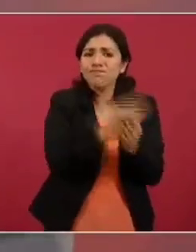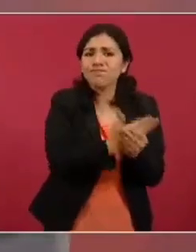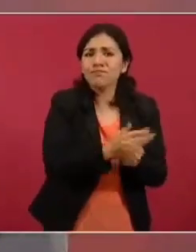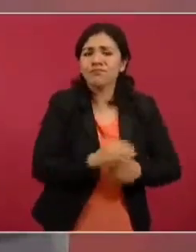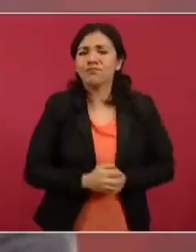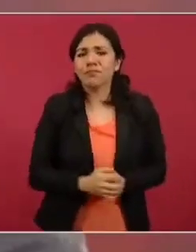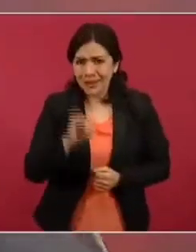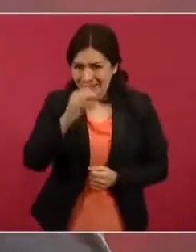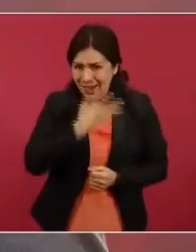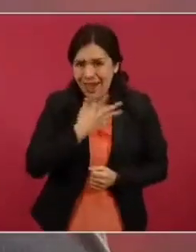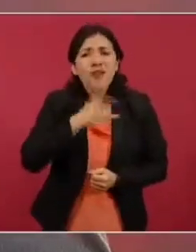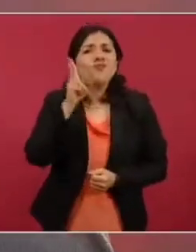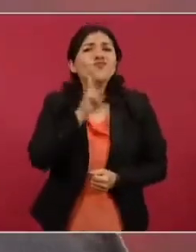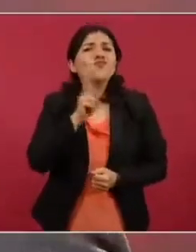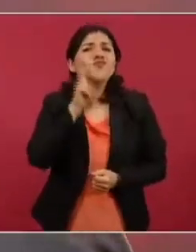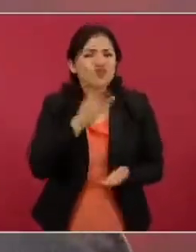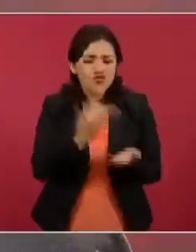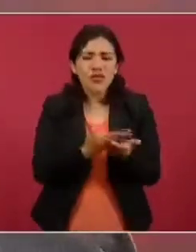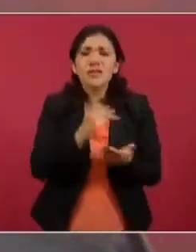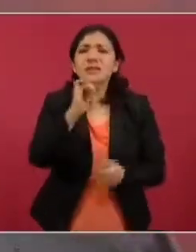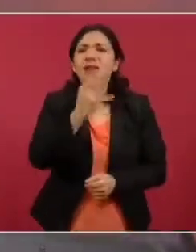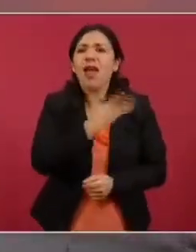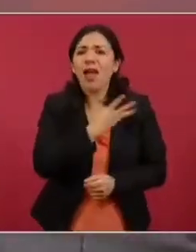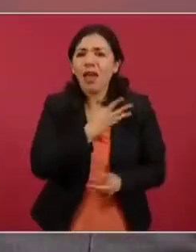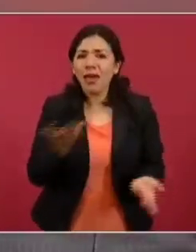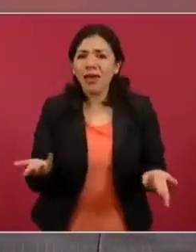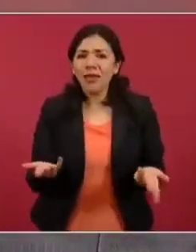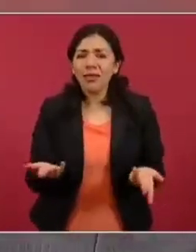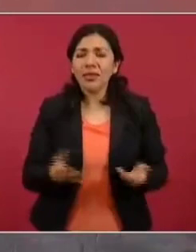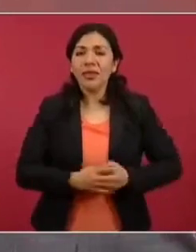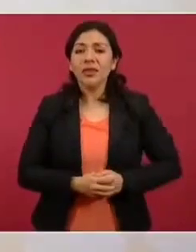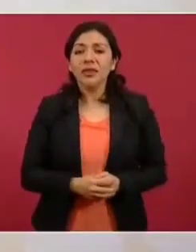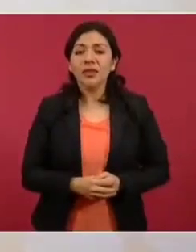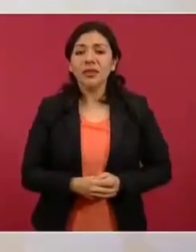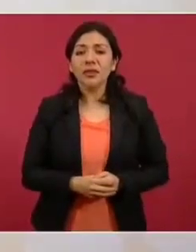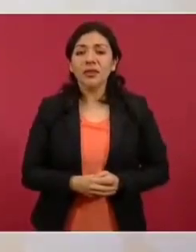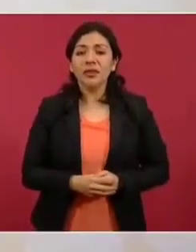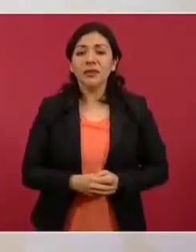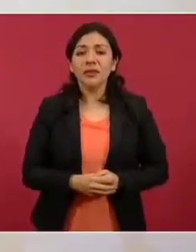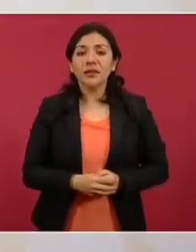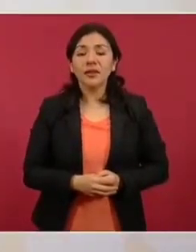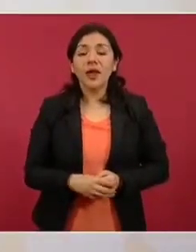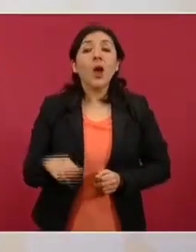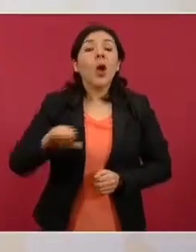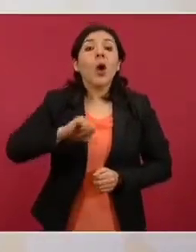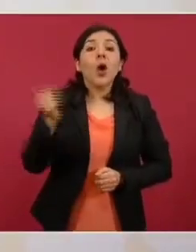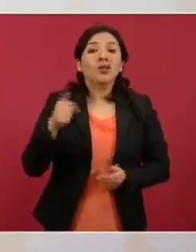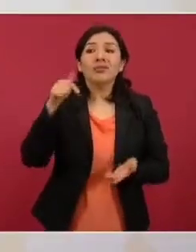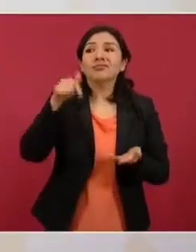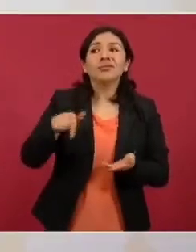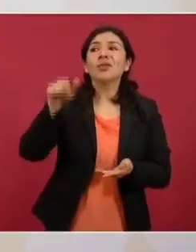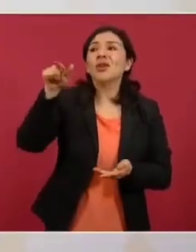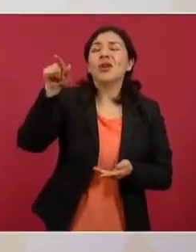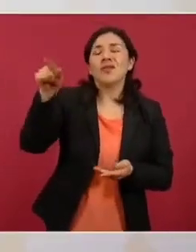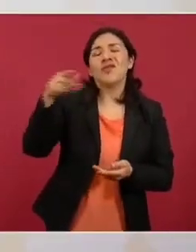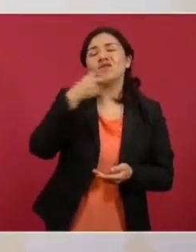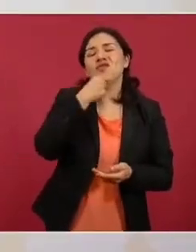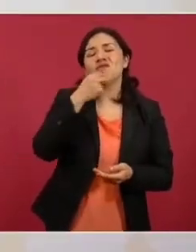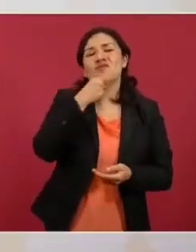existen las pruebas y está lo que rechazaron, que fue lo que propuso